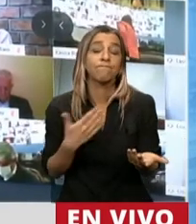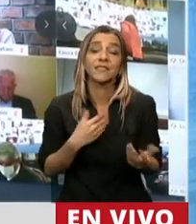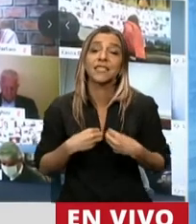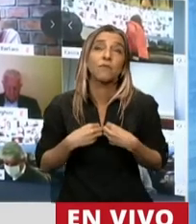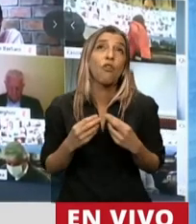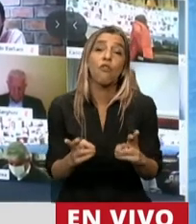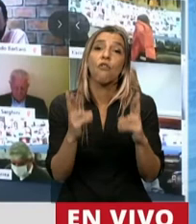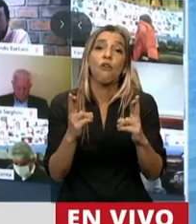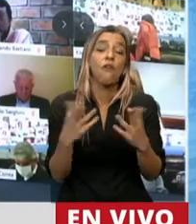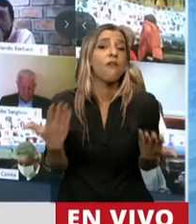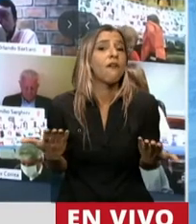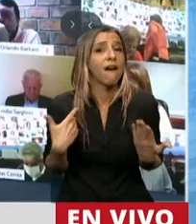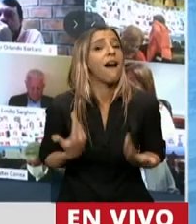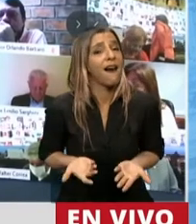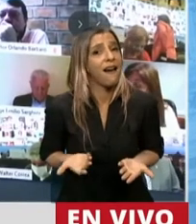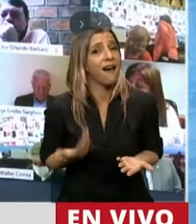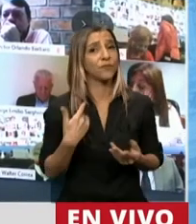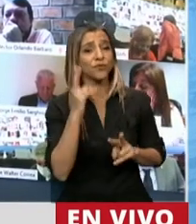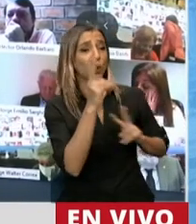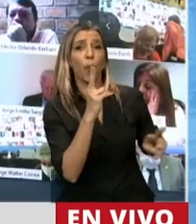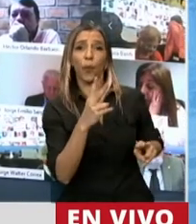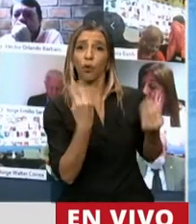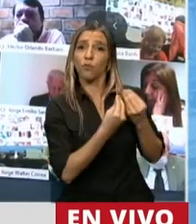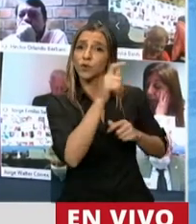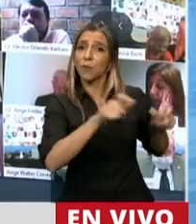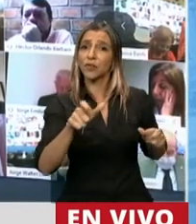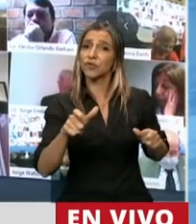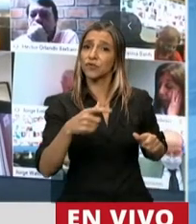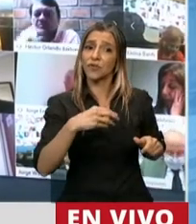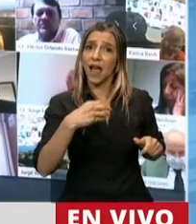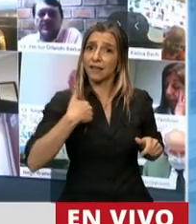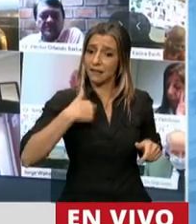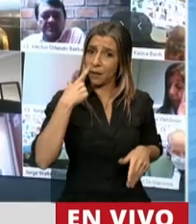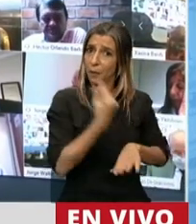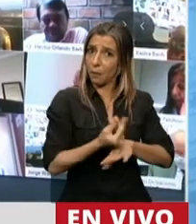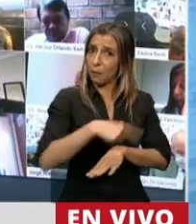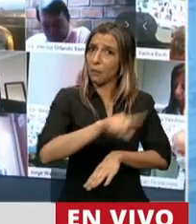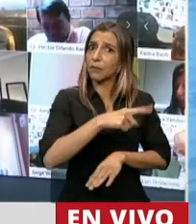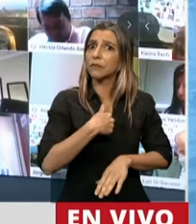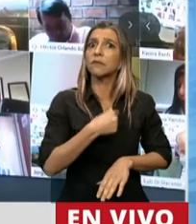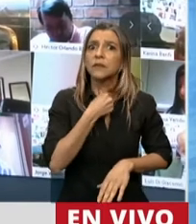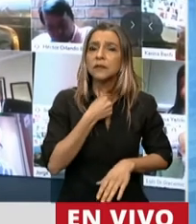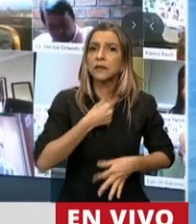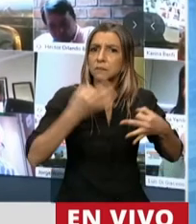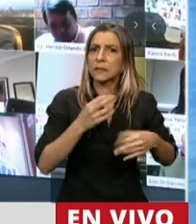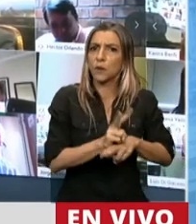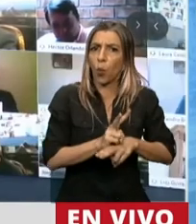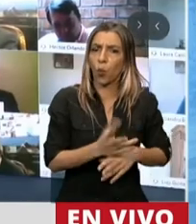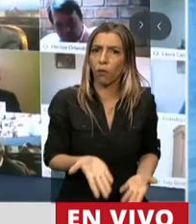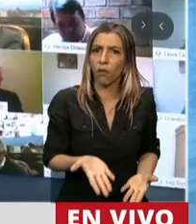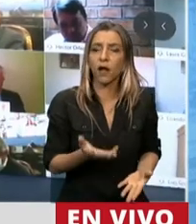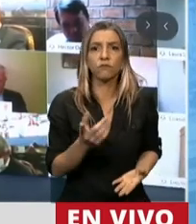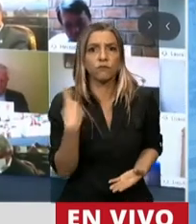enorme cantidad de argentinos que quieren seguridad y se la podemos brindar